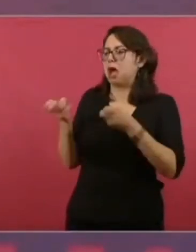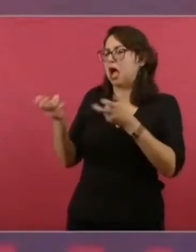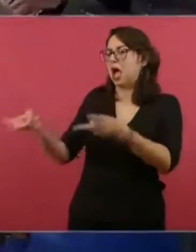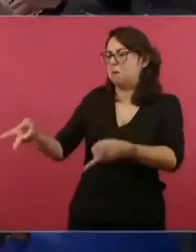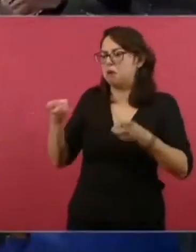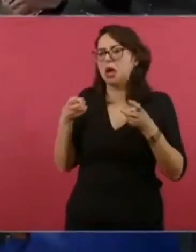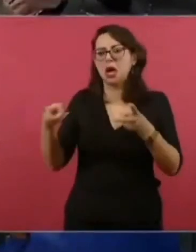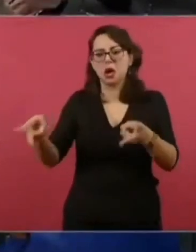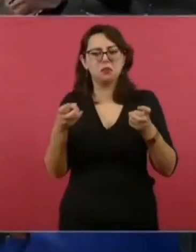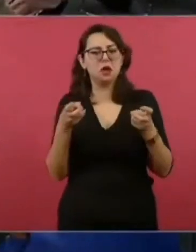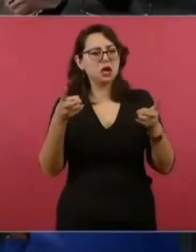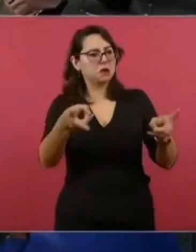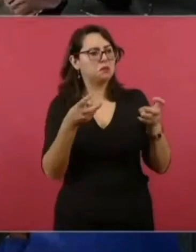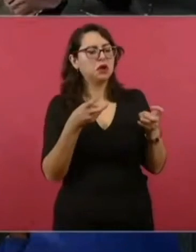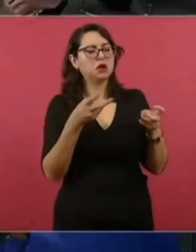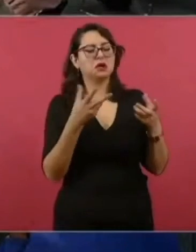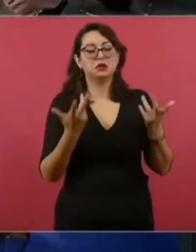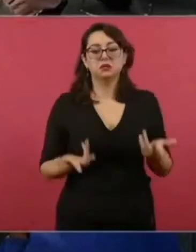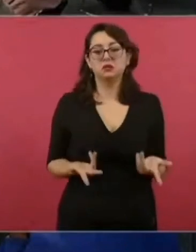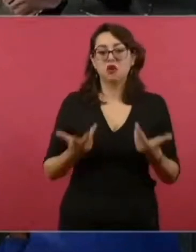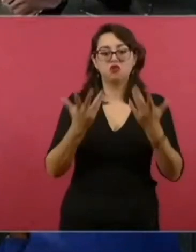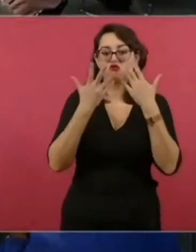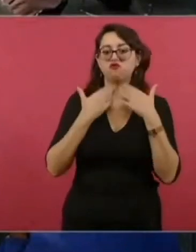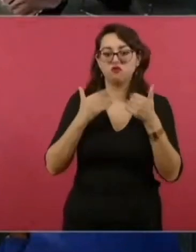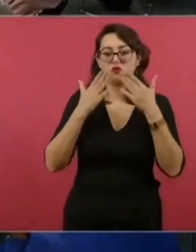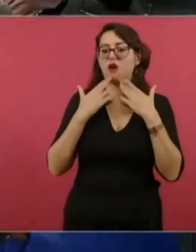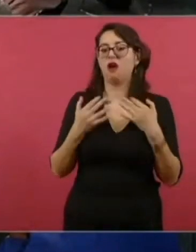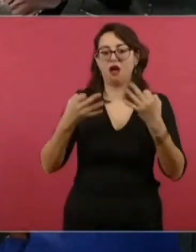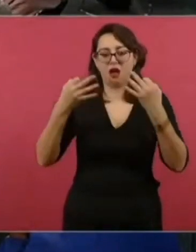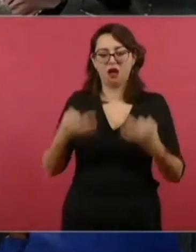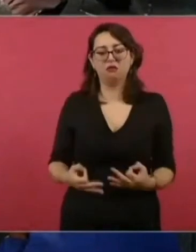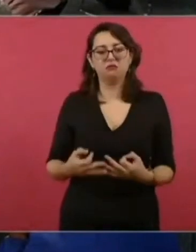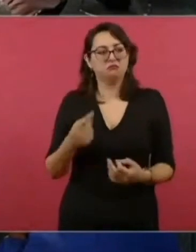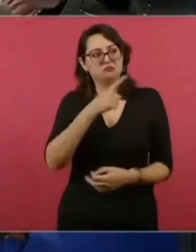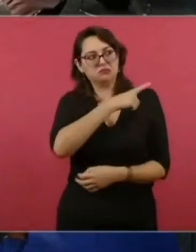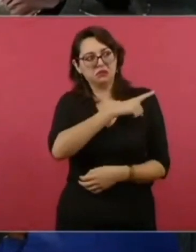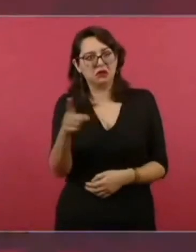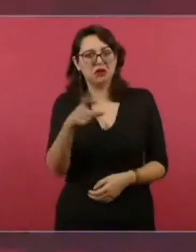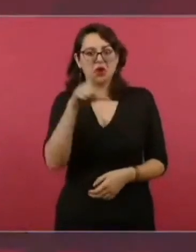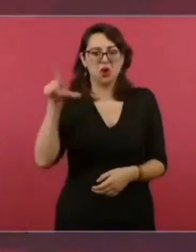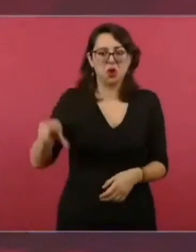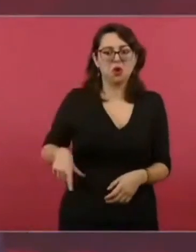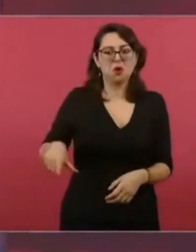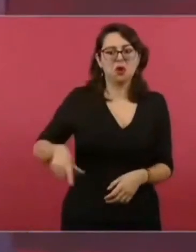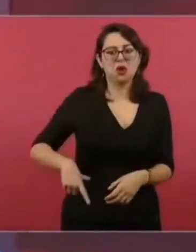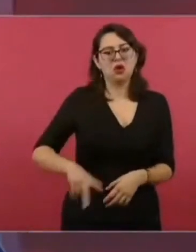podían decir los jefes de